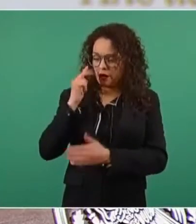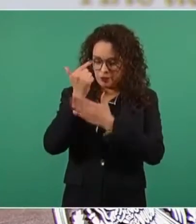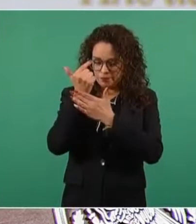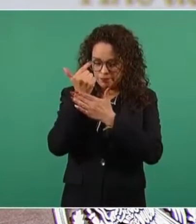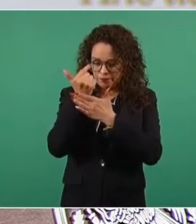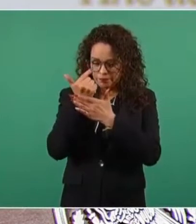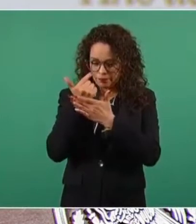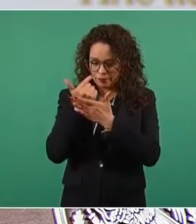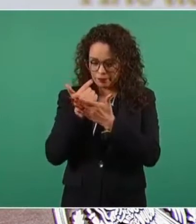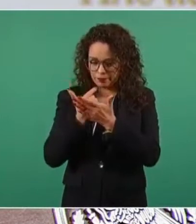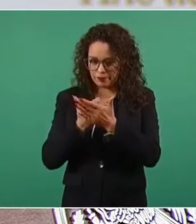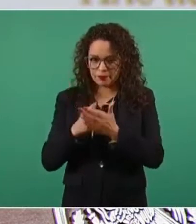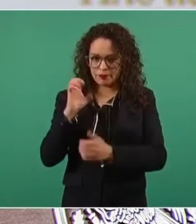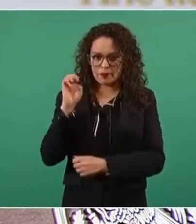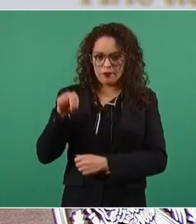enriquecemos